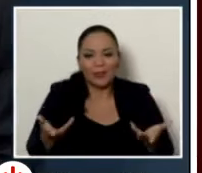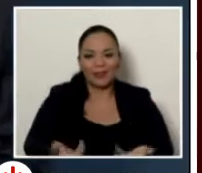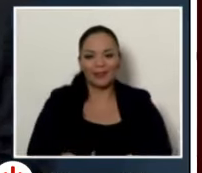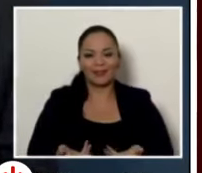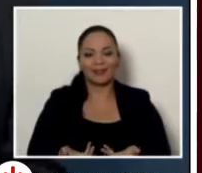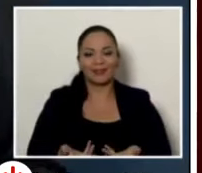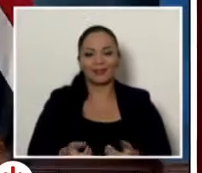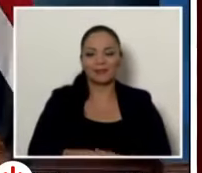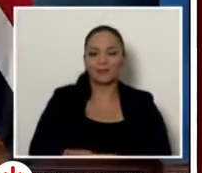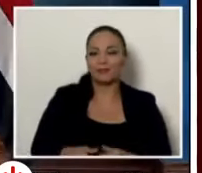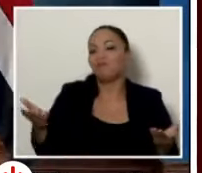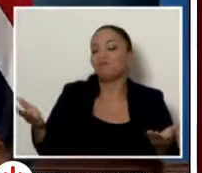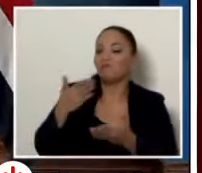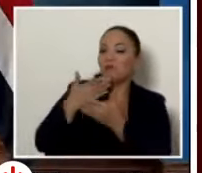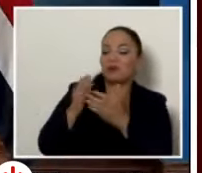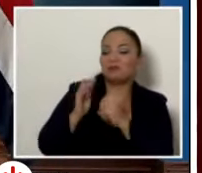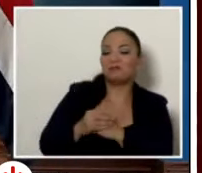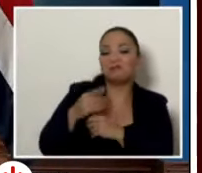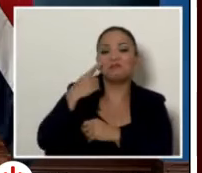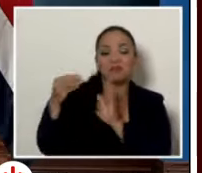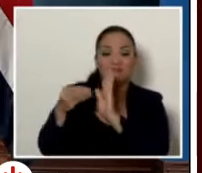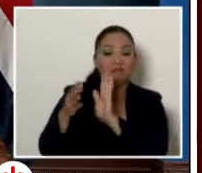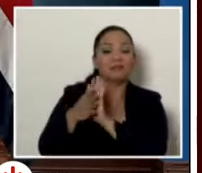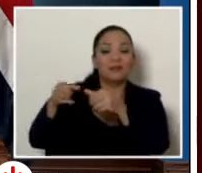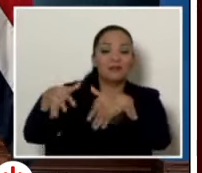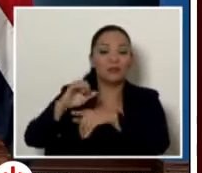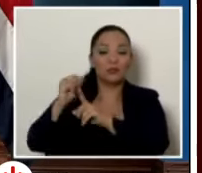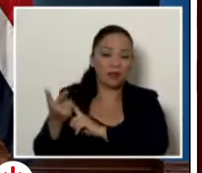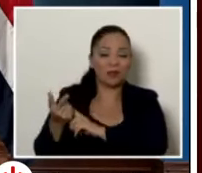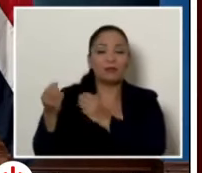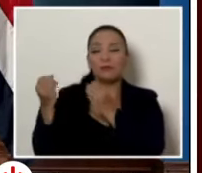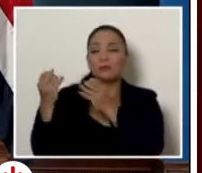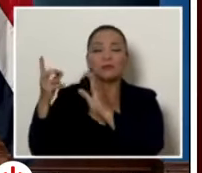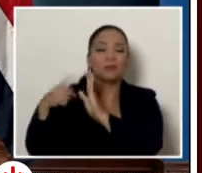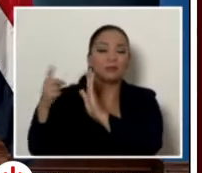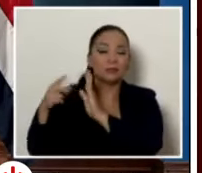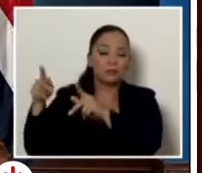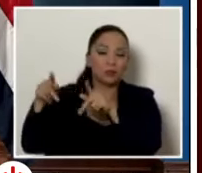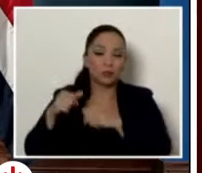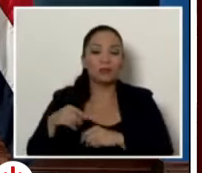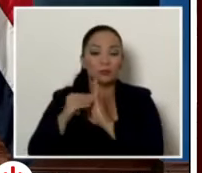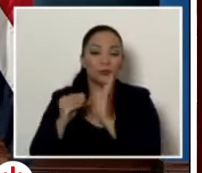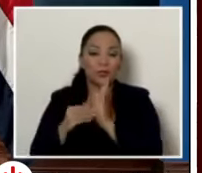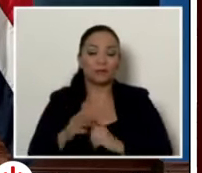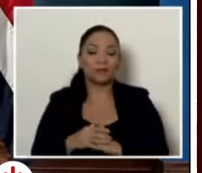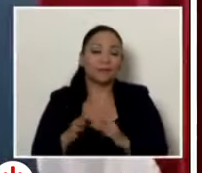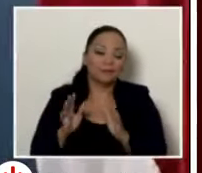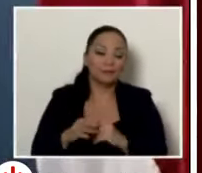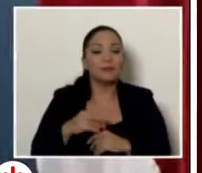bueno y como pusieron en redes sociales en redes sociales miles de miles de personas según la sala cuarta